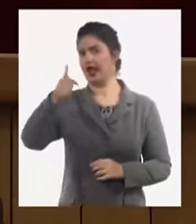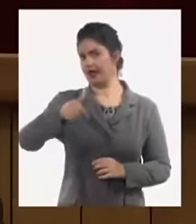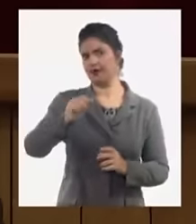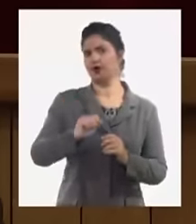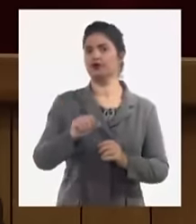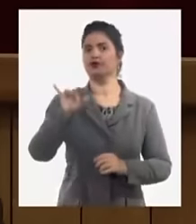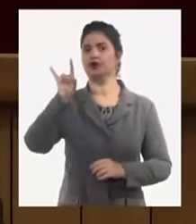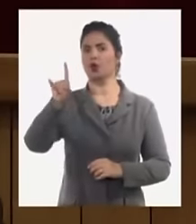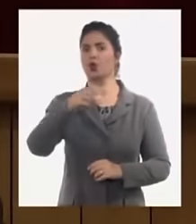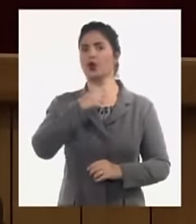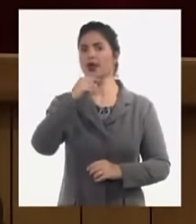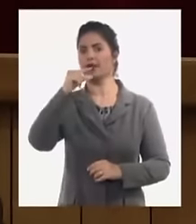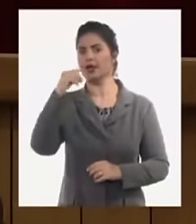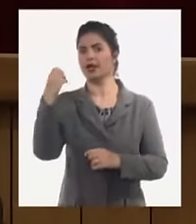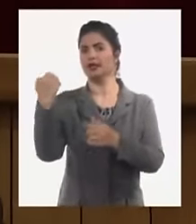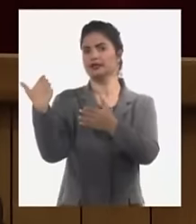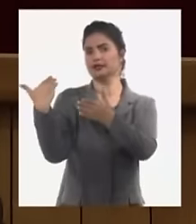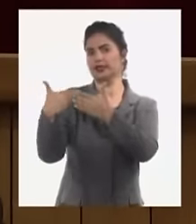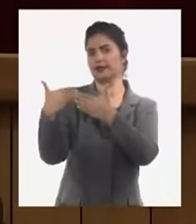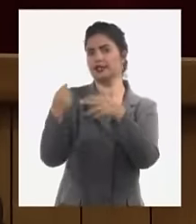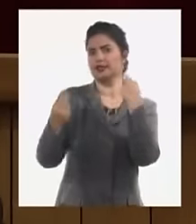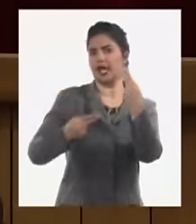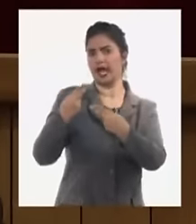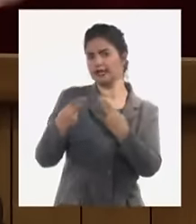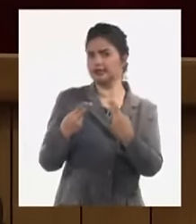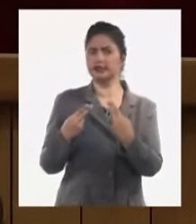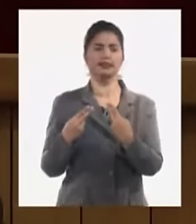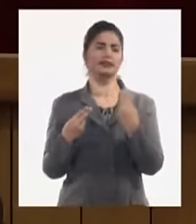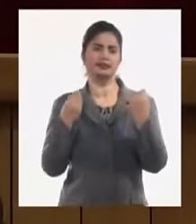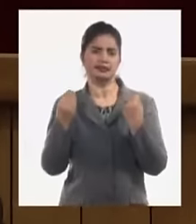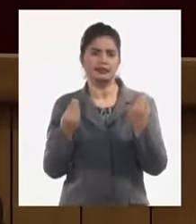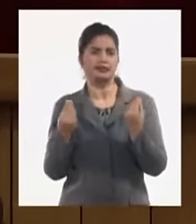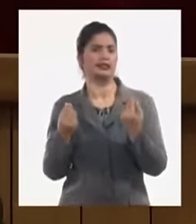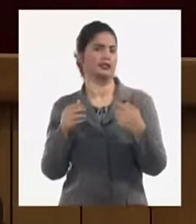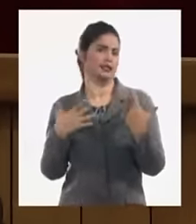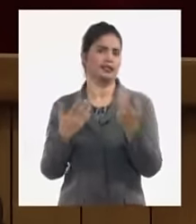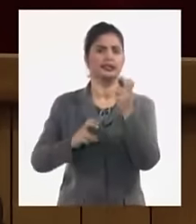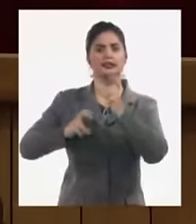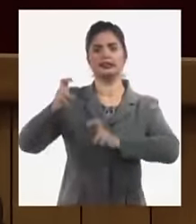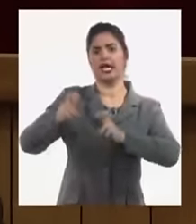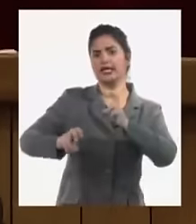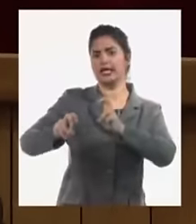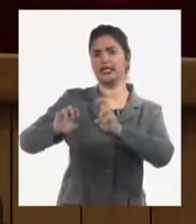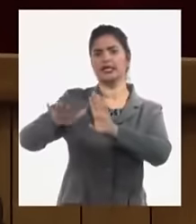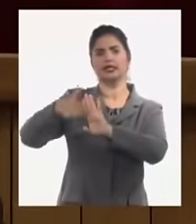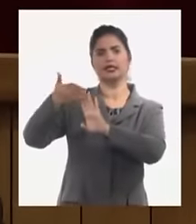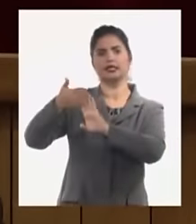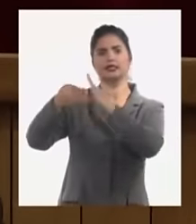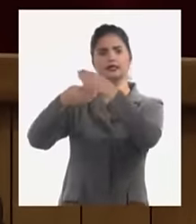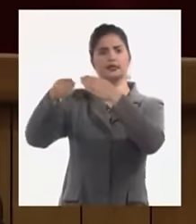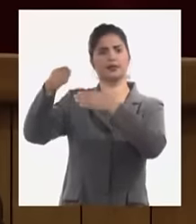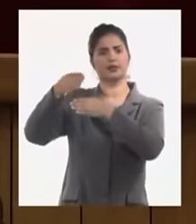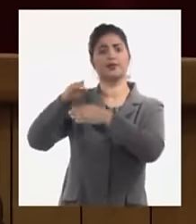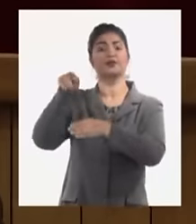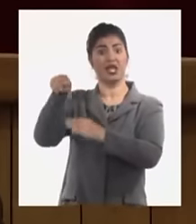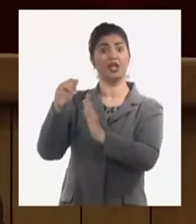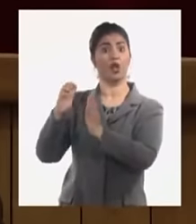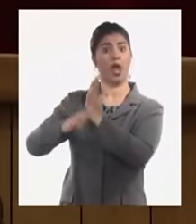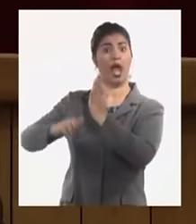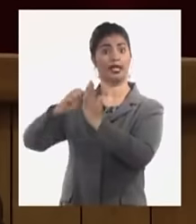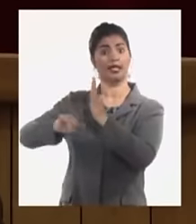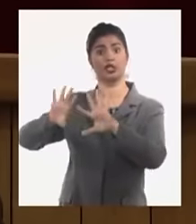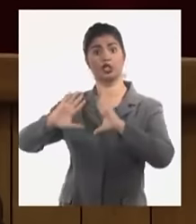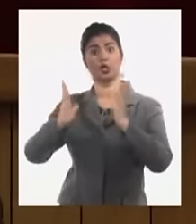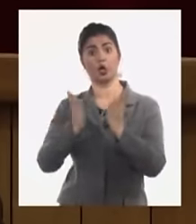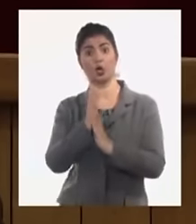que se dedica por ejemplo a talleres de reparación alquile todos sus talleres?